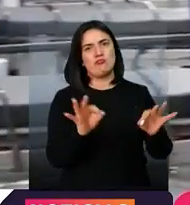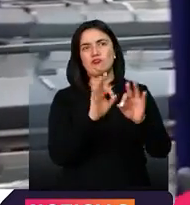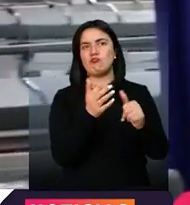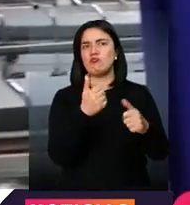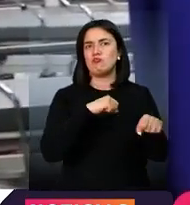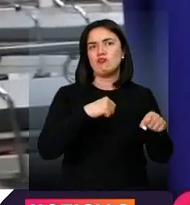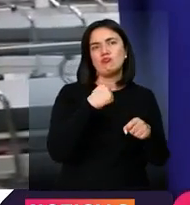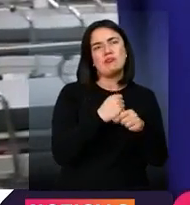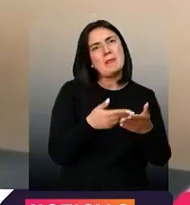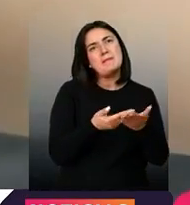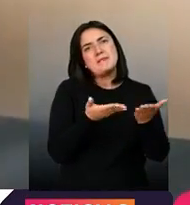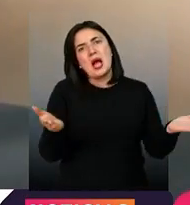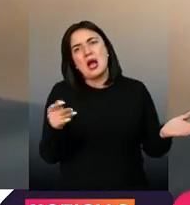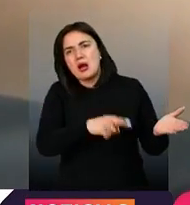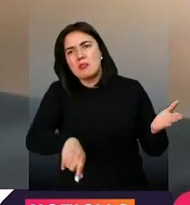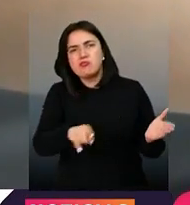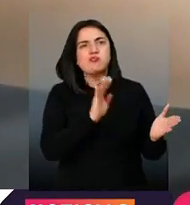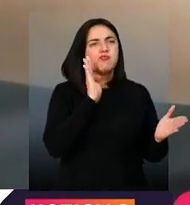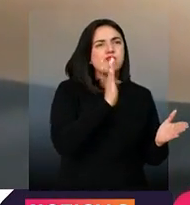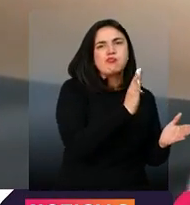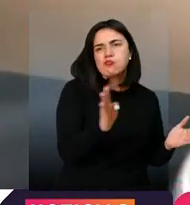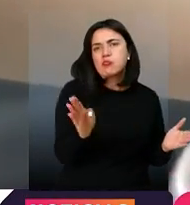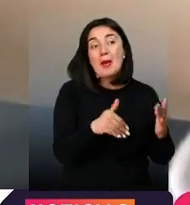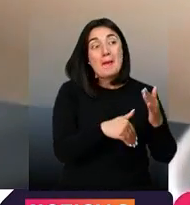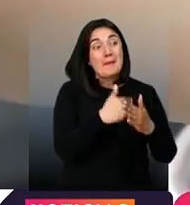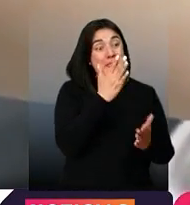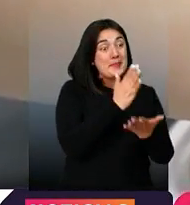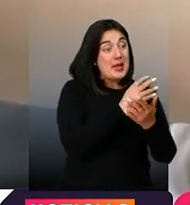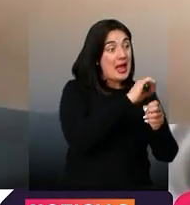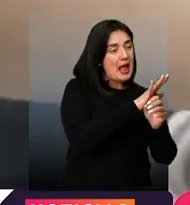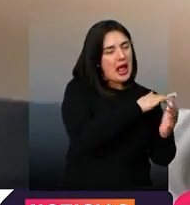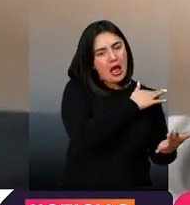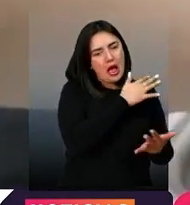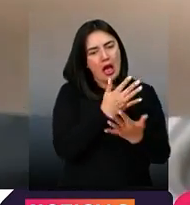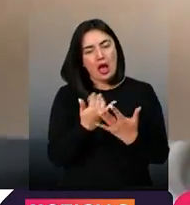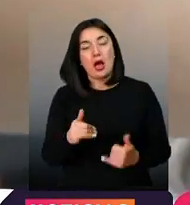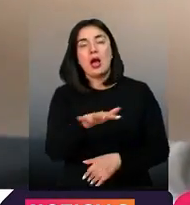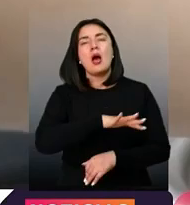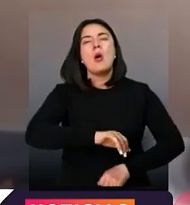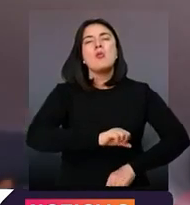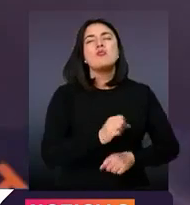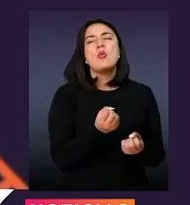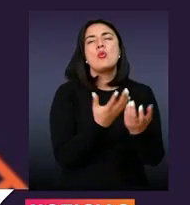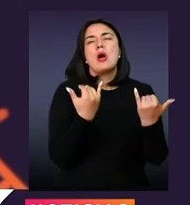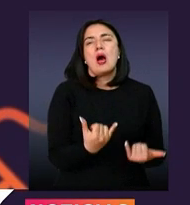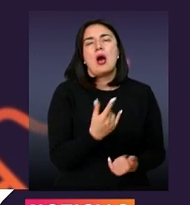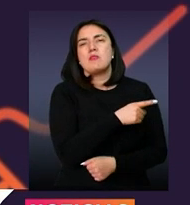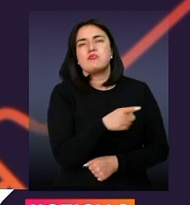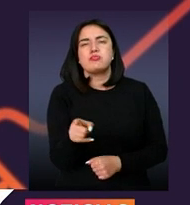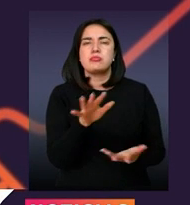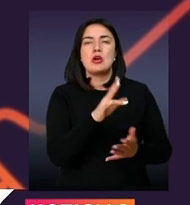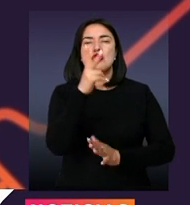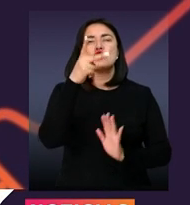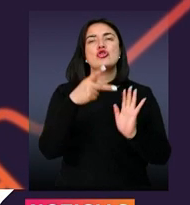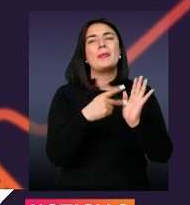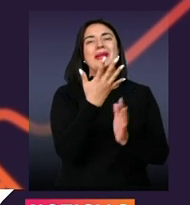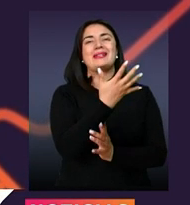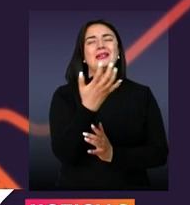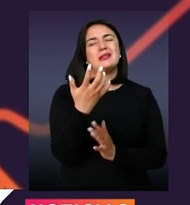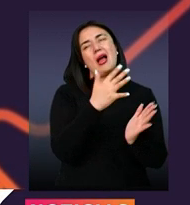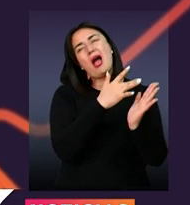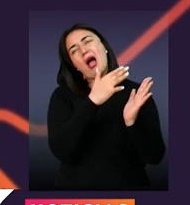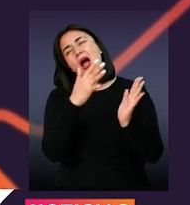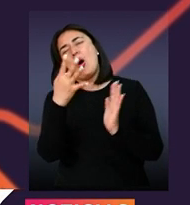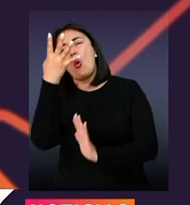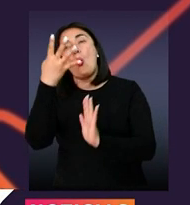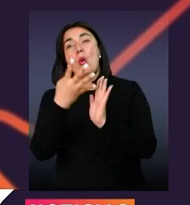servicios sanitarios que se han desarrollado desde el inicio de la emergencia. Bogotá actualmente está realizando entre 2.500 y 4.200